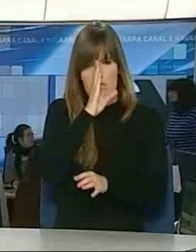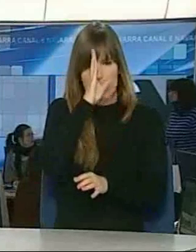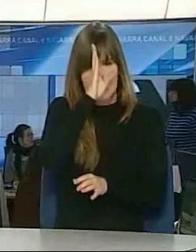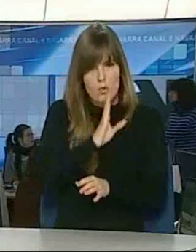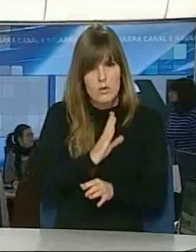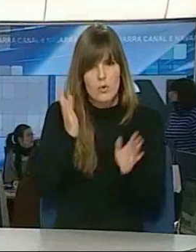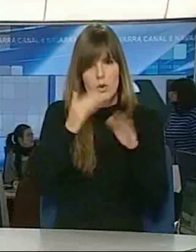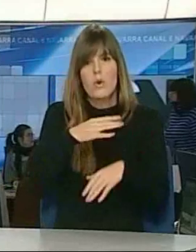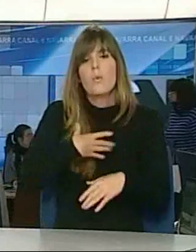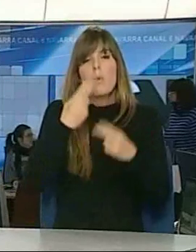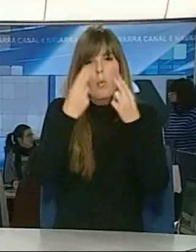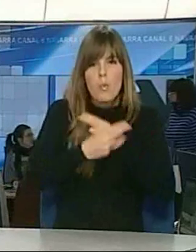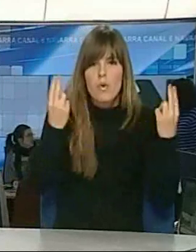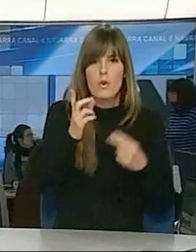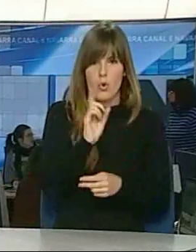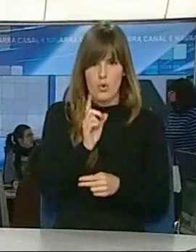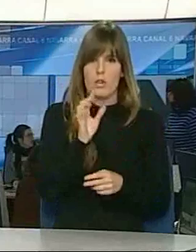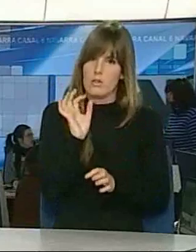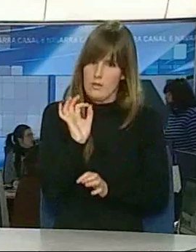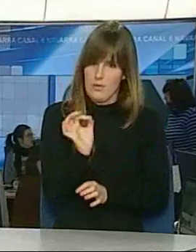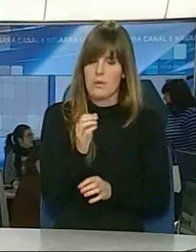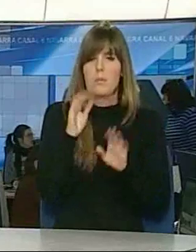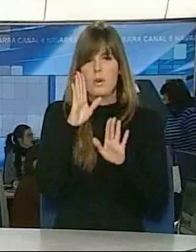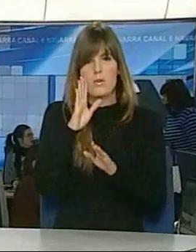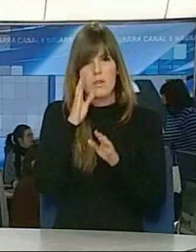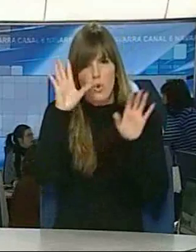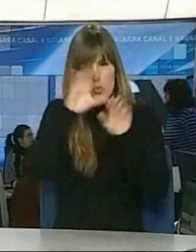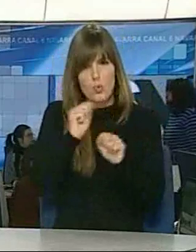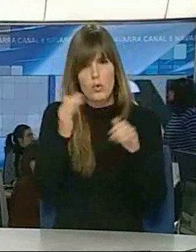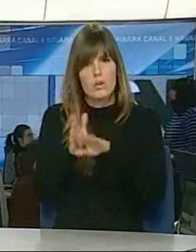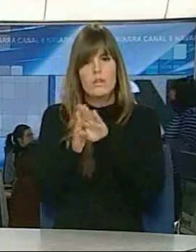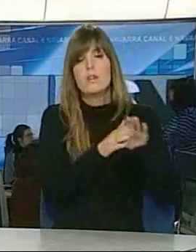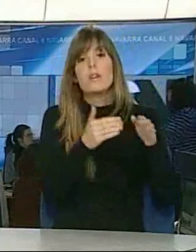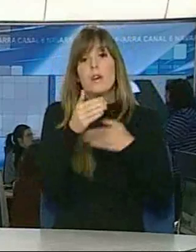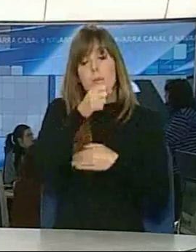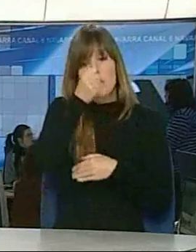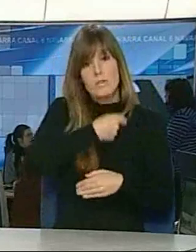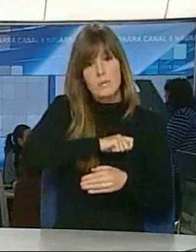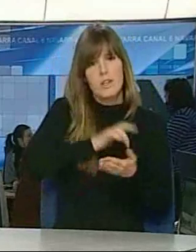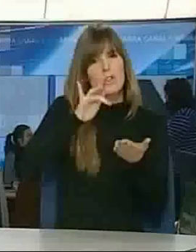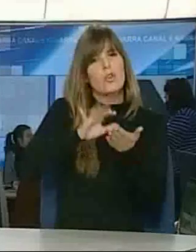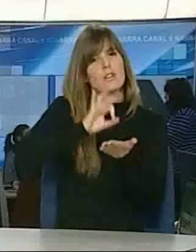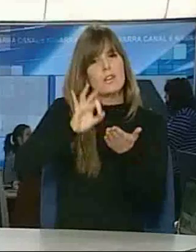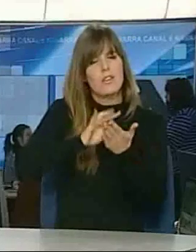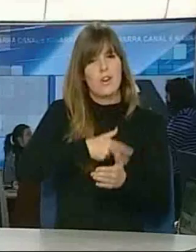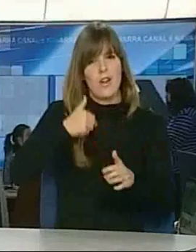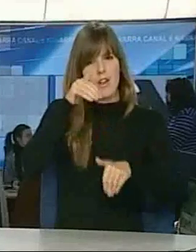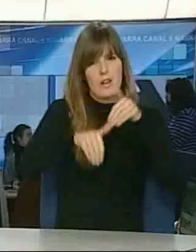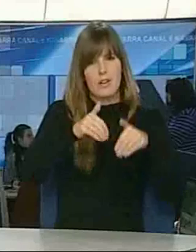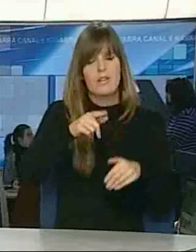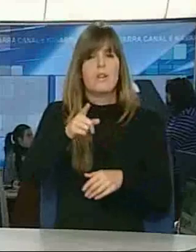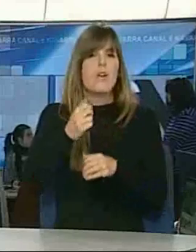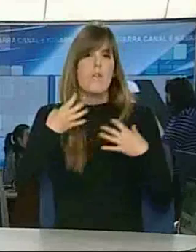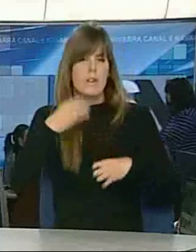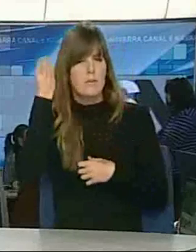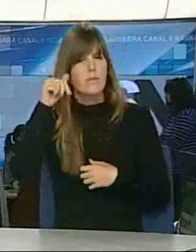Igual no estaba publicado. Eso sí. En cuanto a la elección del secretario general del PSOE, Barcina cree que la decisión no afectará